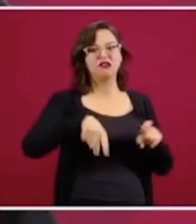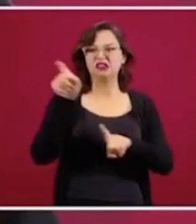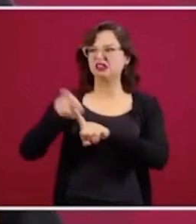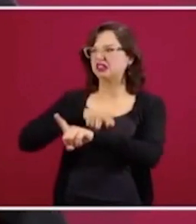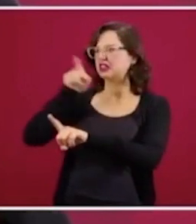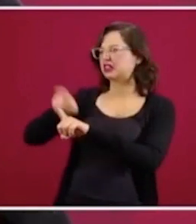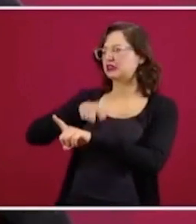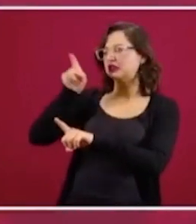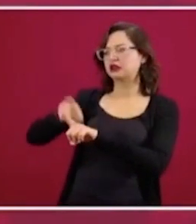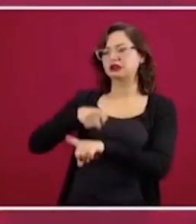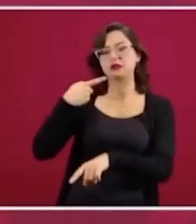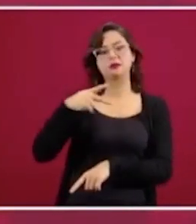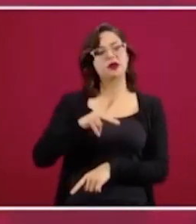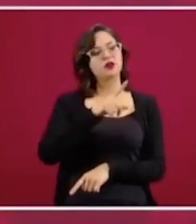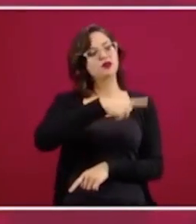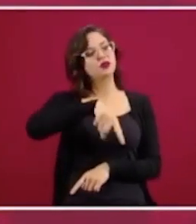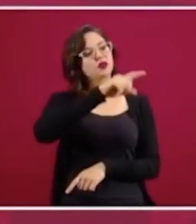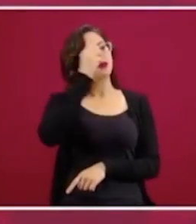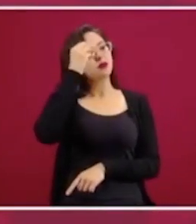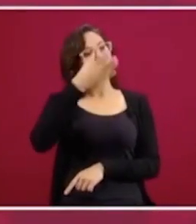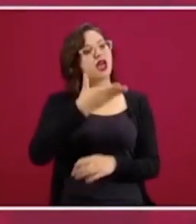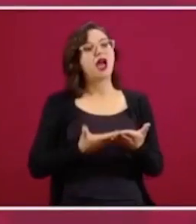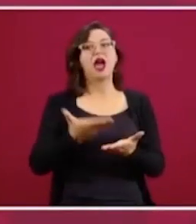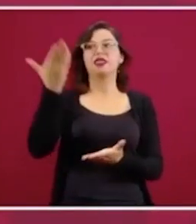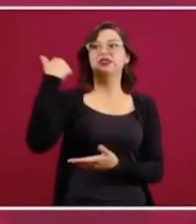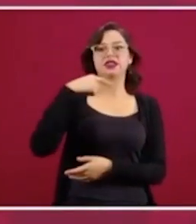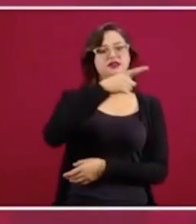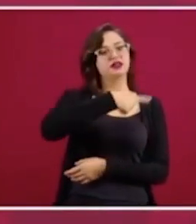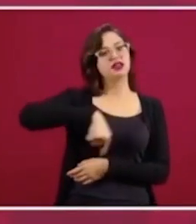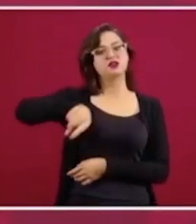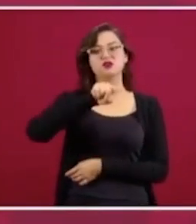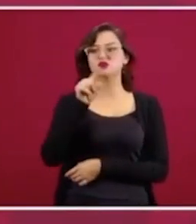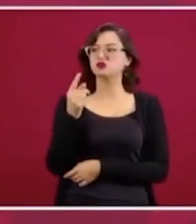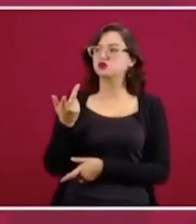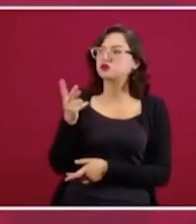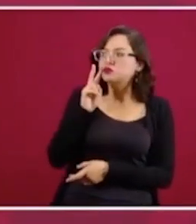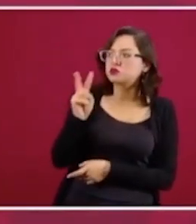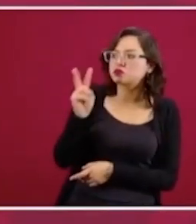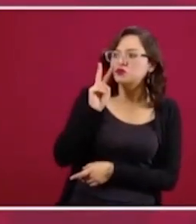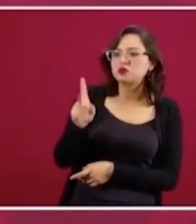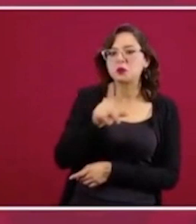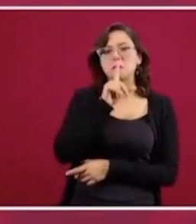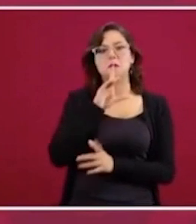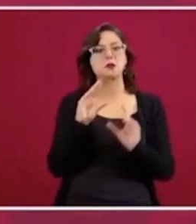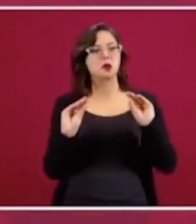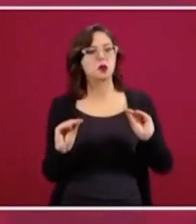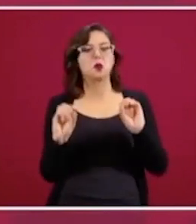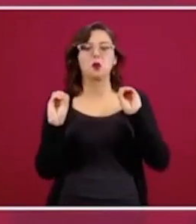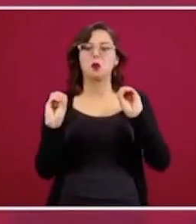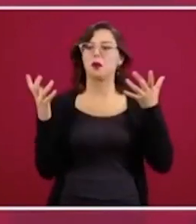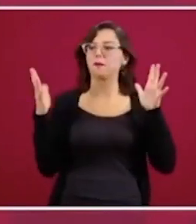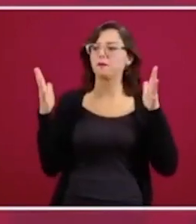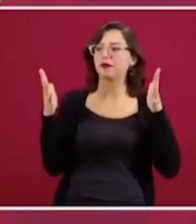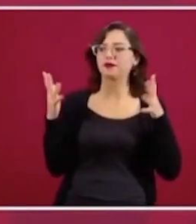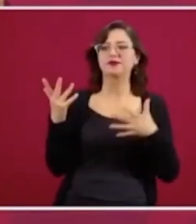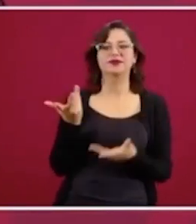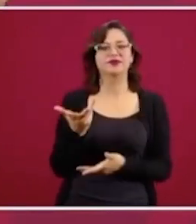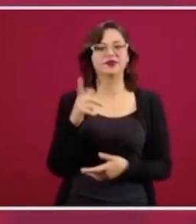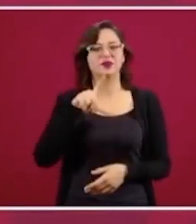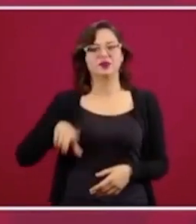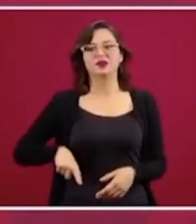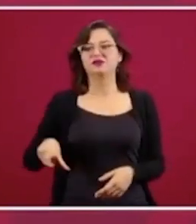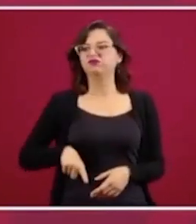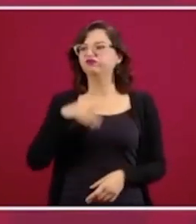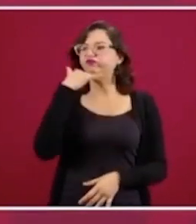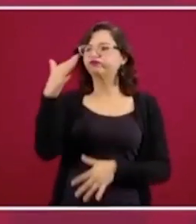se les olvida que ellos aplaudían cuando estaban los corruptos en el